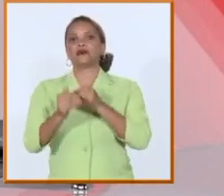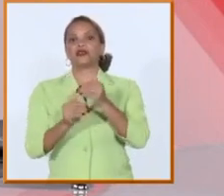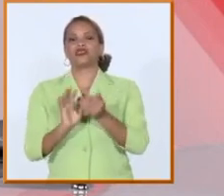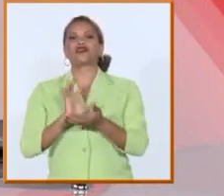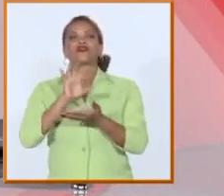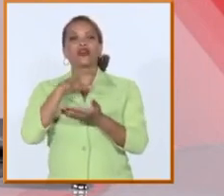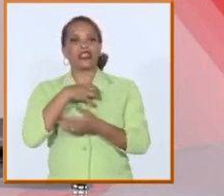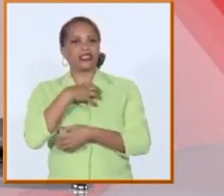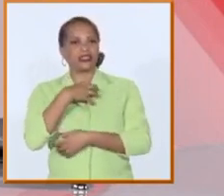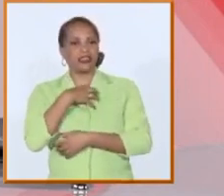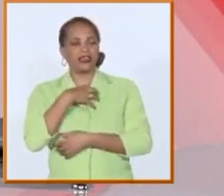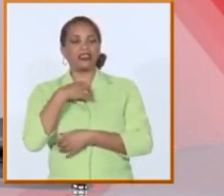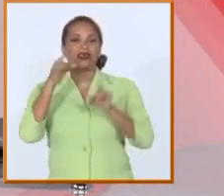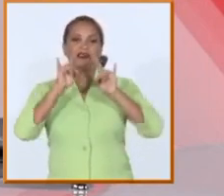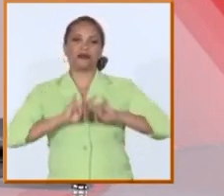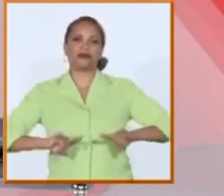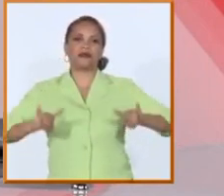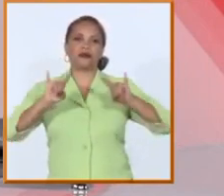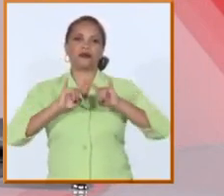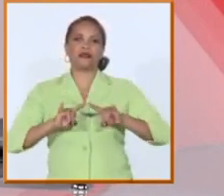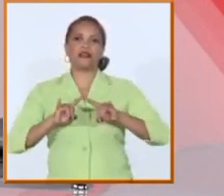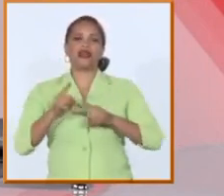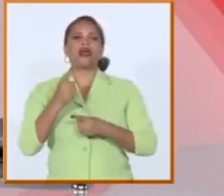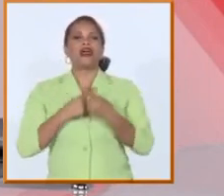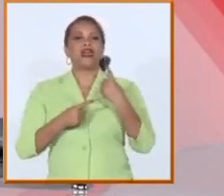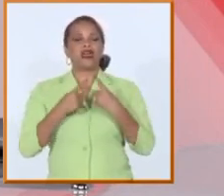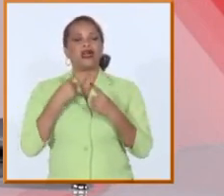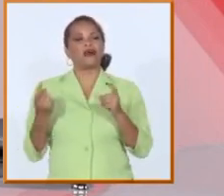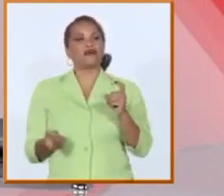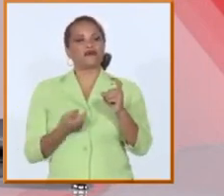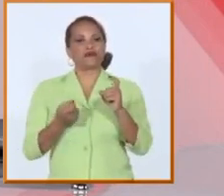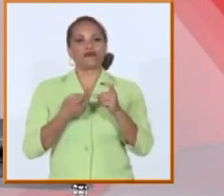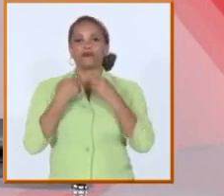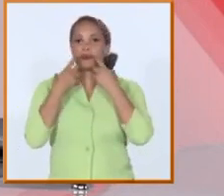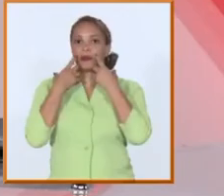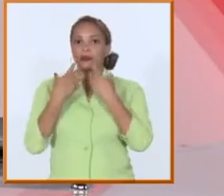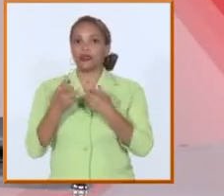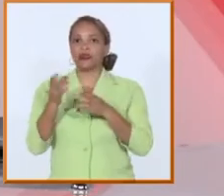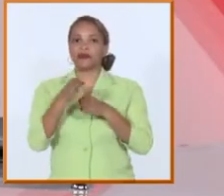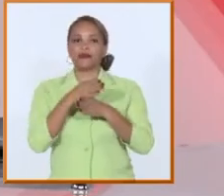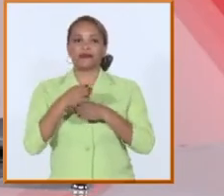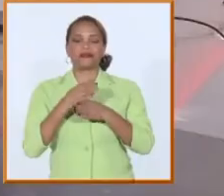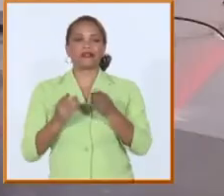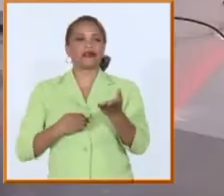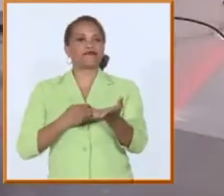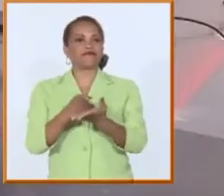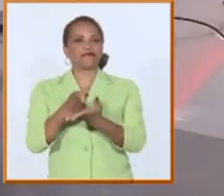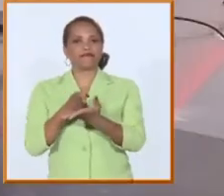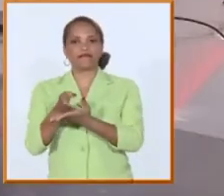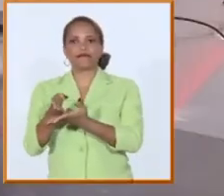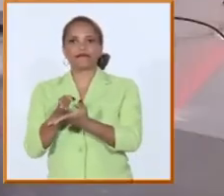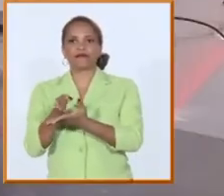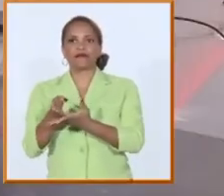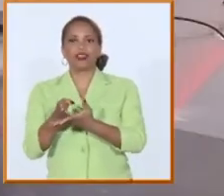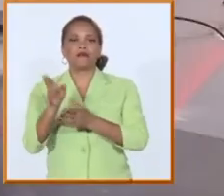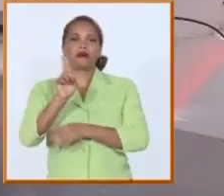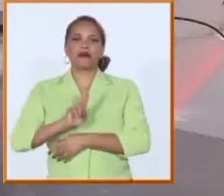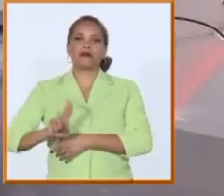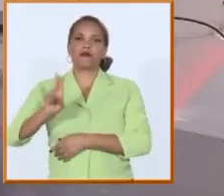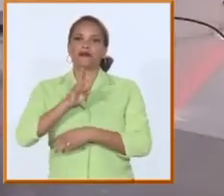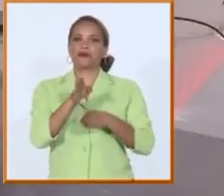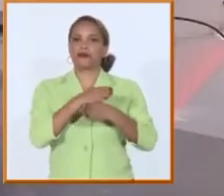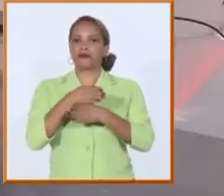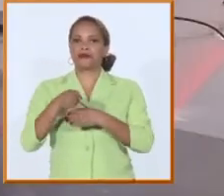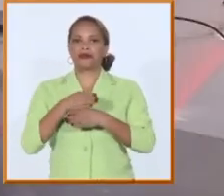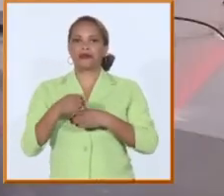queda de este curso eso sin duda es un reto para cualquier carrera para cualquier departamento docente para cualquier facultad de